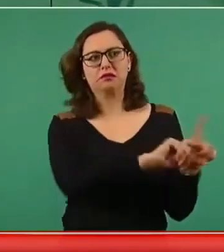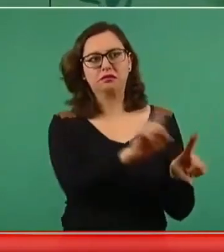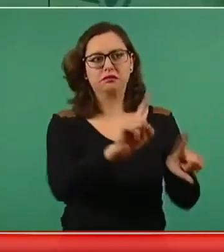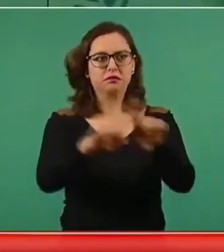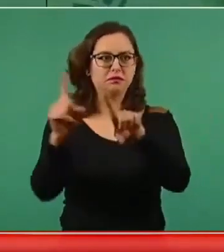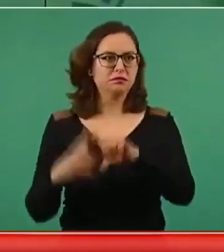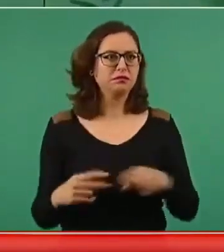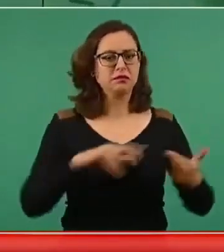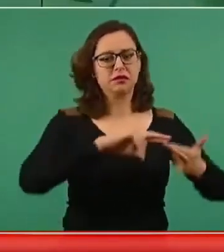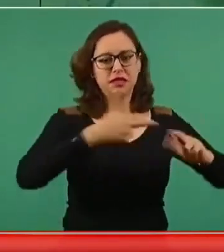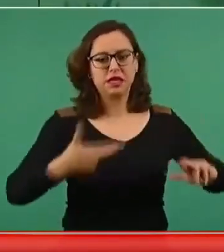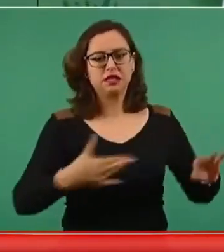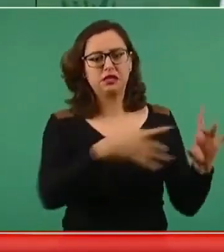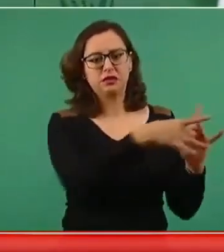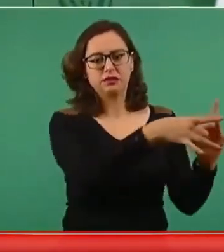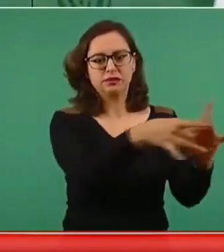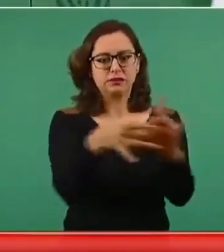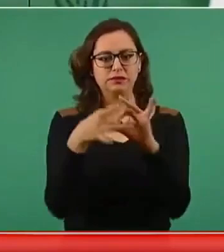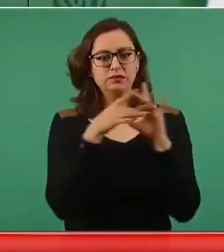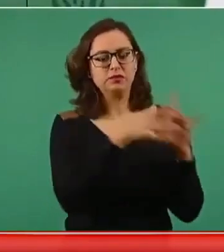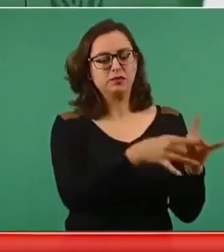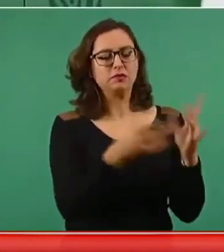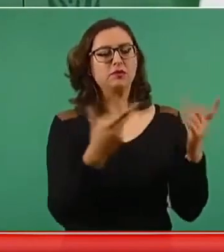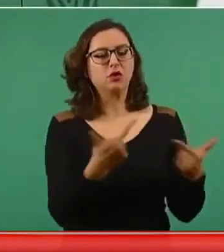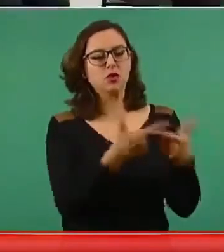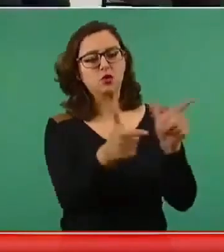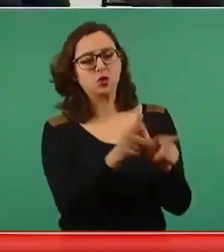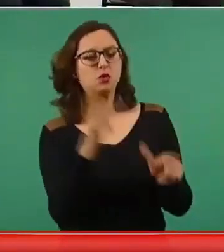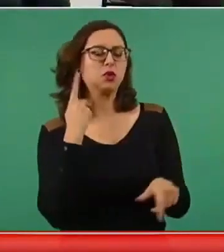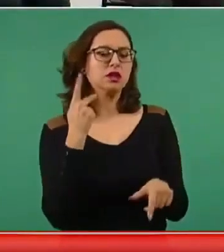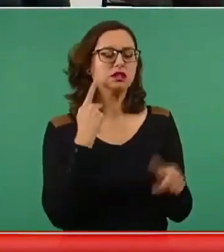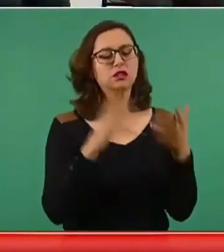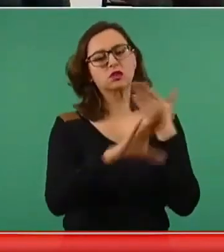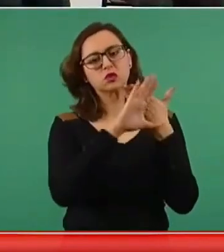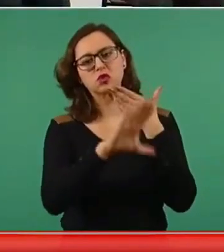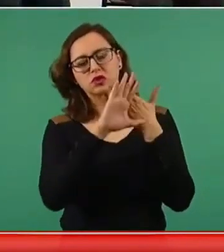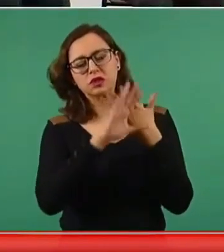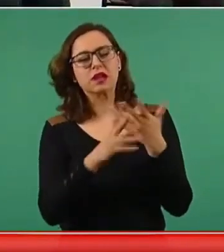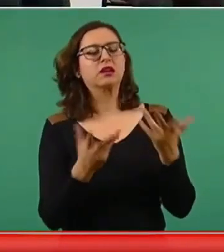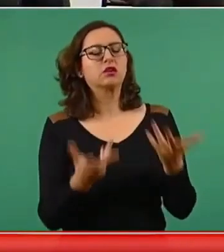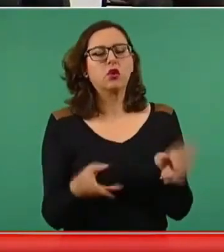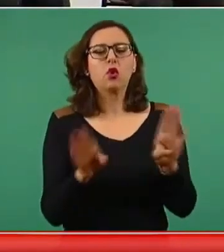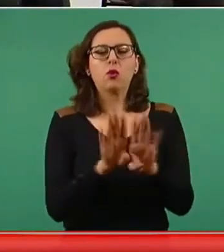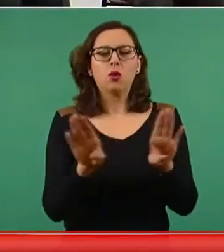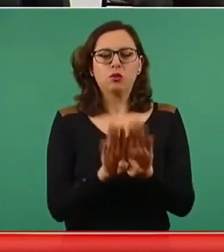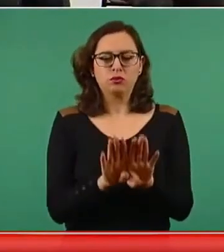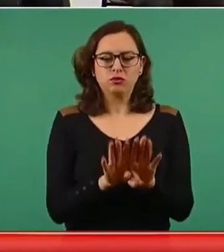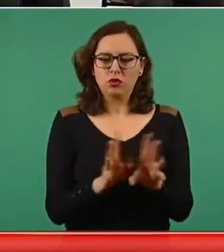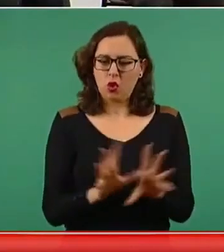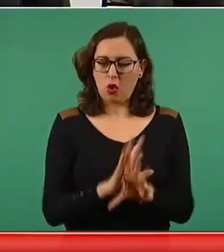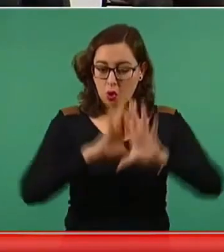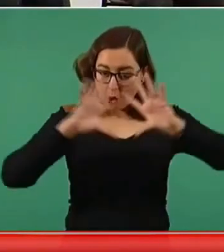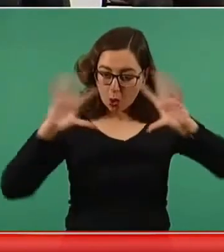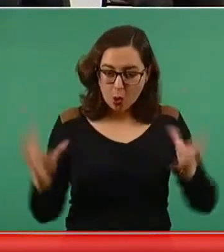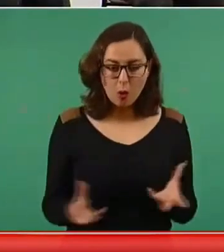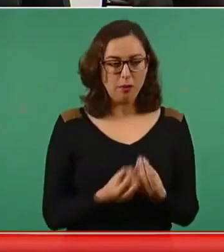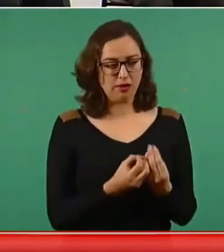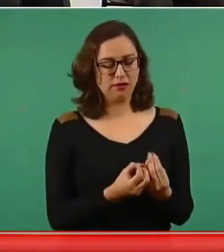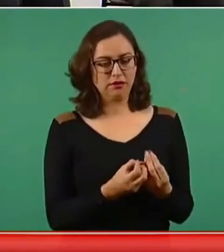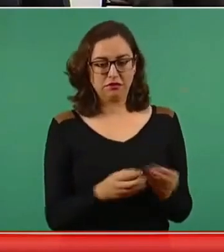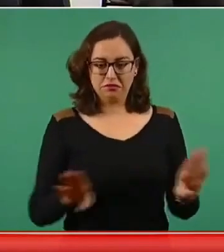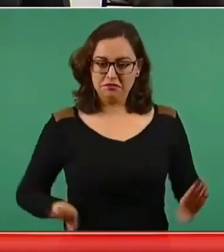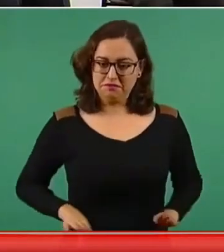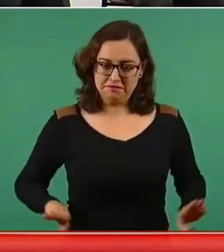y los partidos de oposición, todo lo que